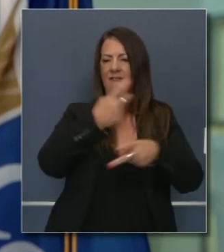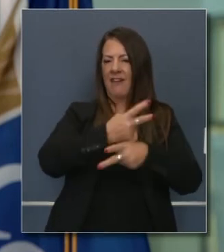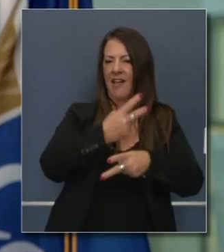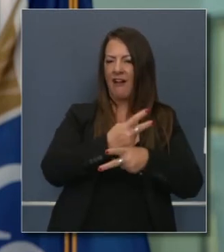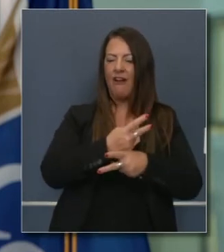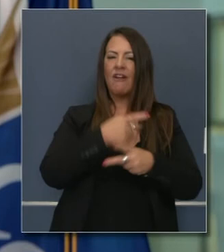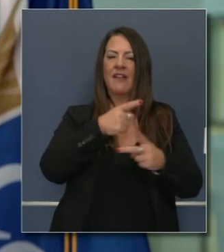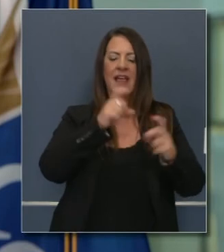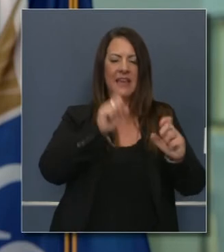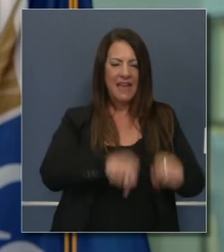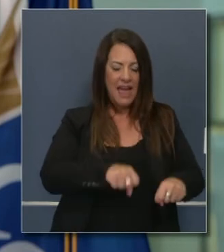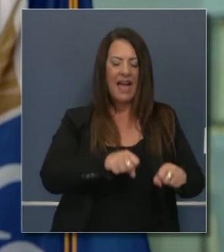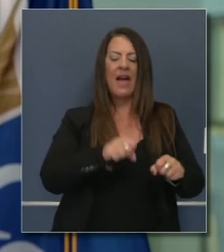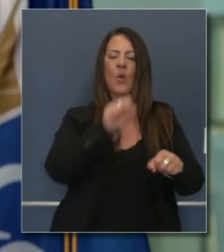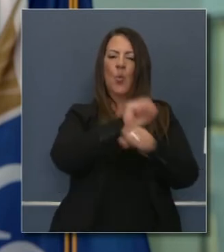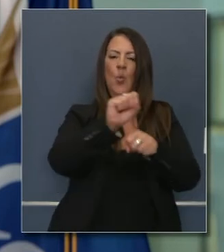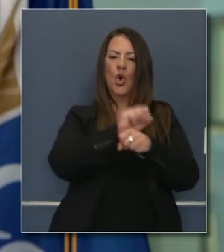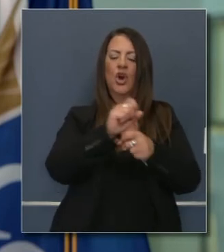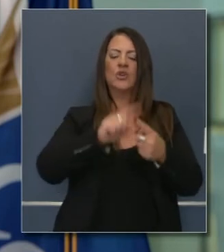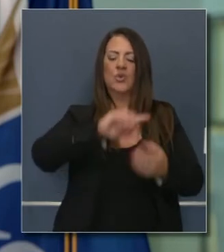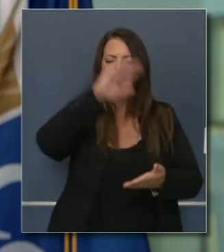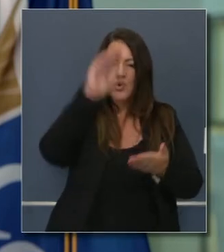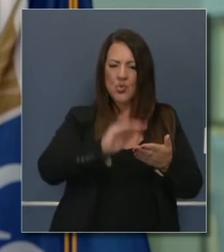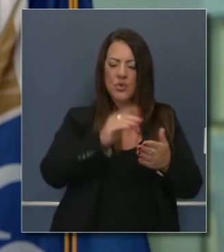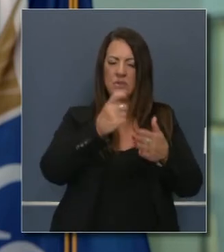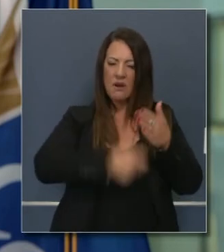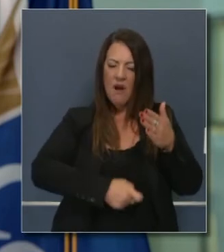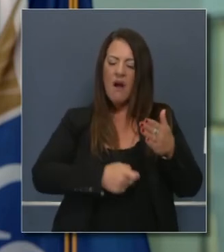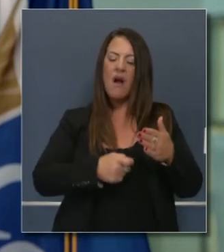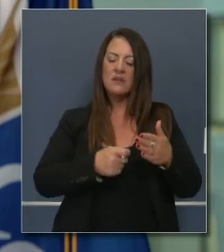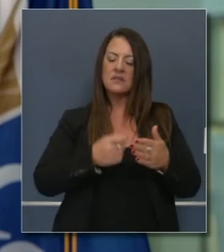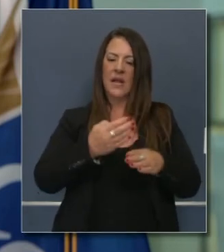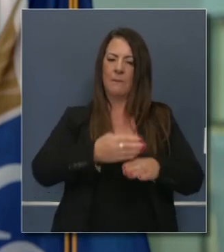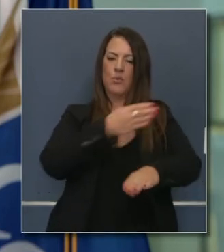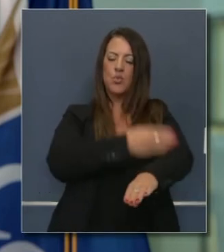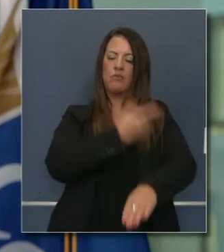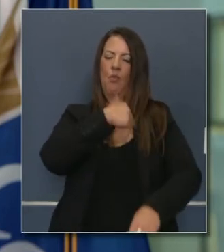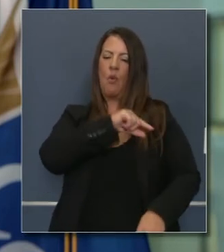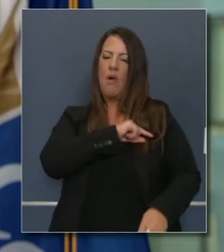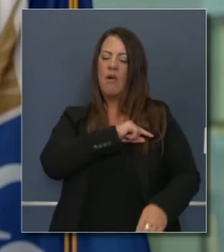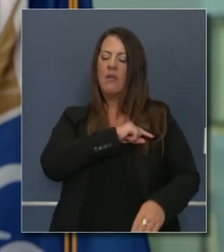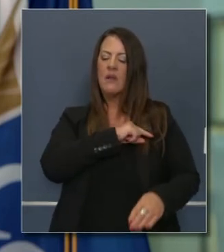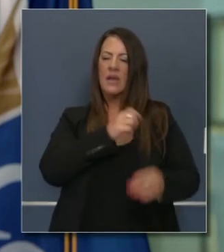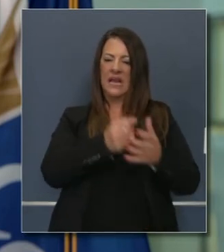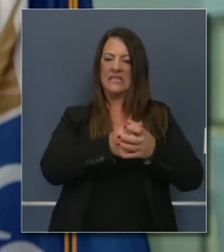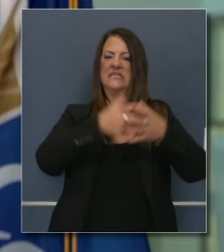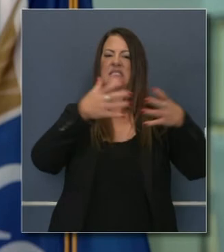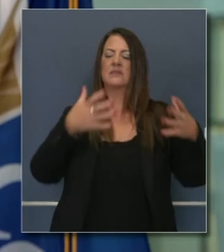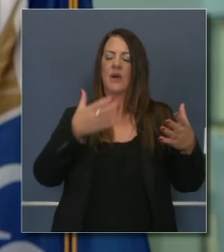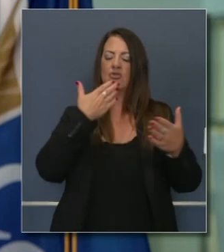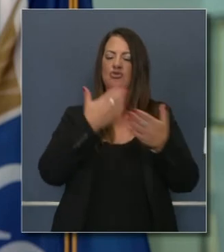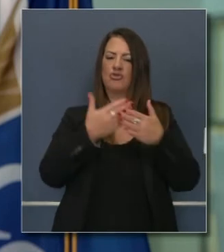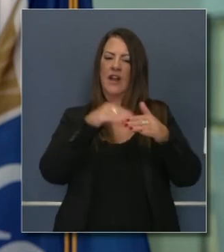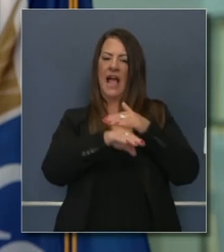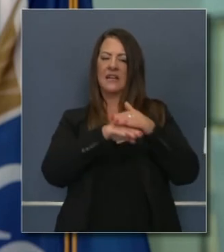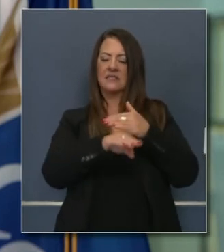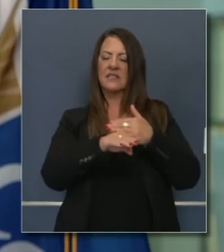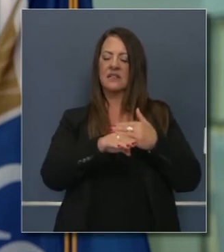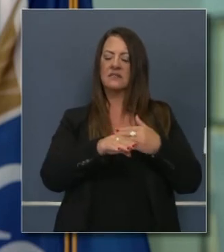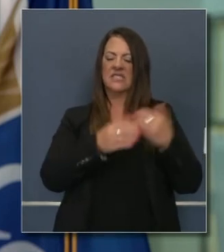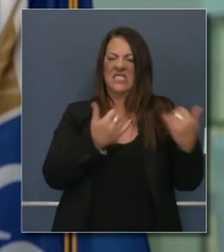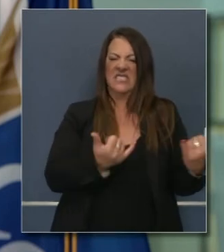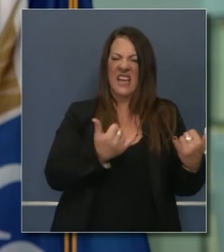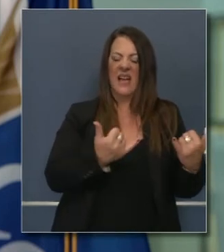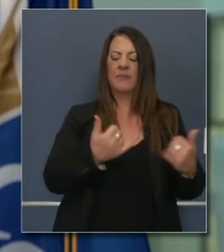socio conjunto para bajar los precios y mejorar la calidad al tiempo que se expande el acceso en tiempo